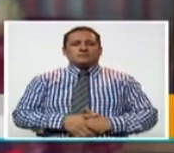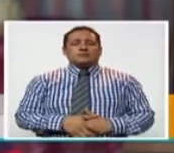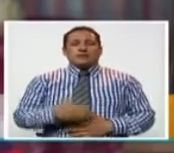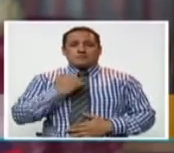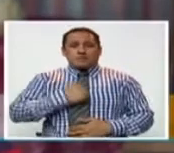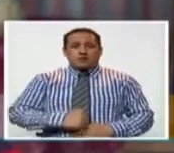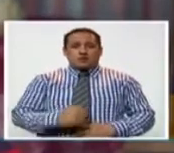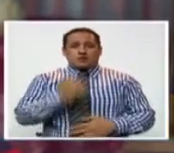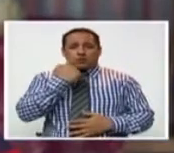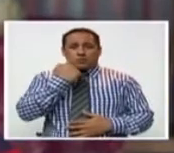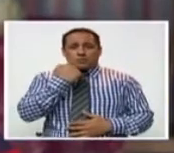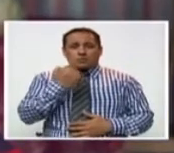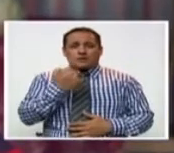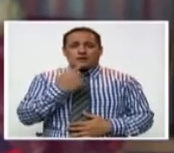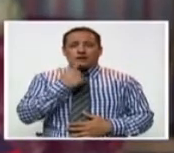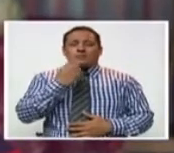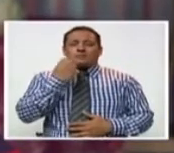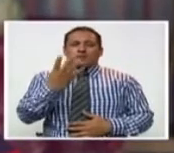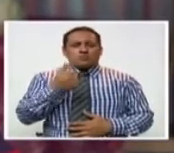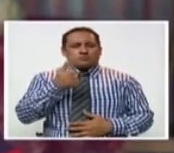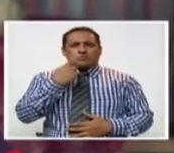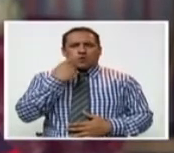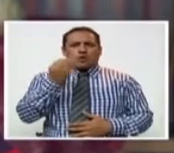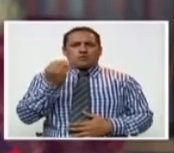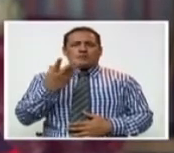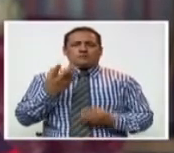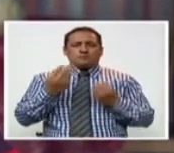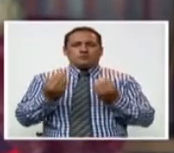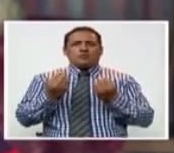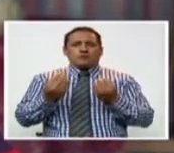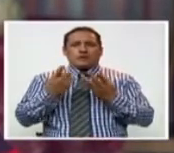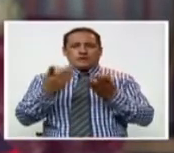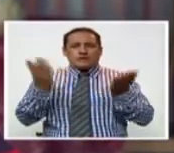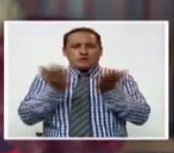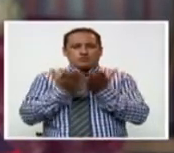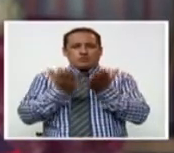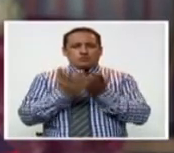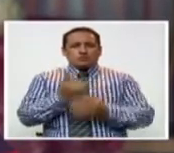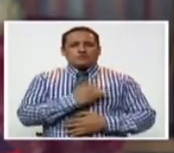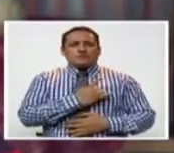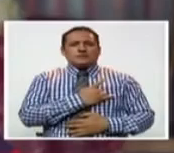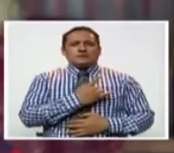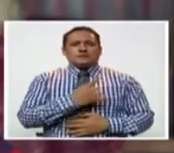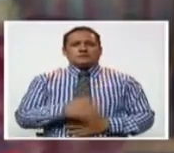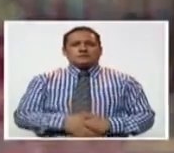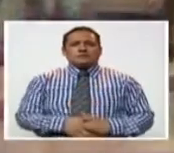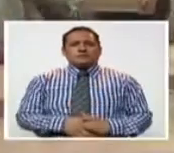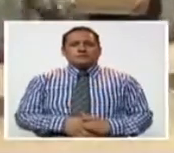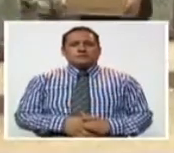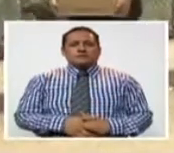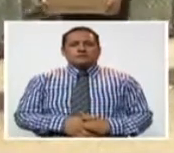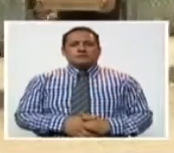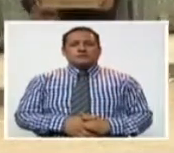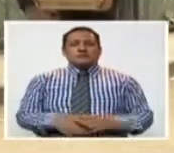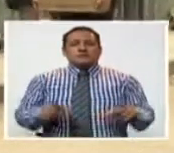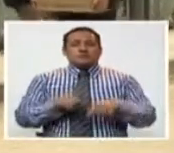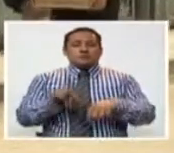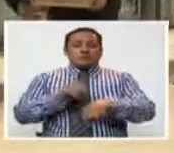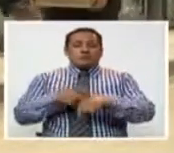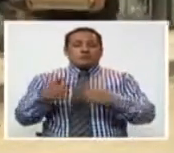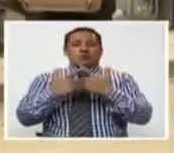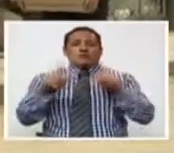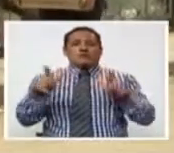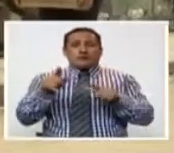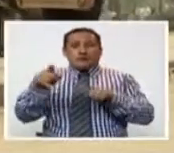Y mi hijo, bueno, es un excelente muchacho porque es estudiante de la universidad y a la vez